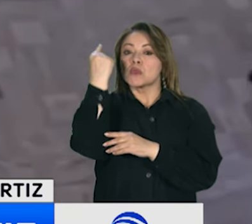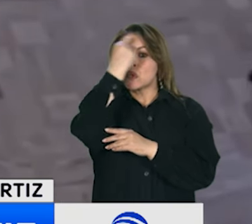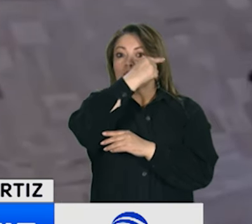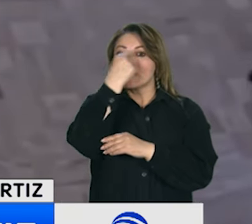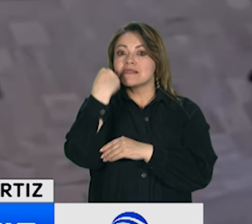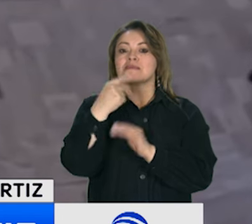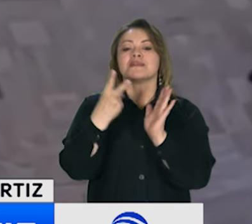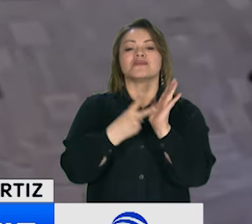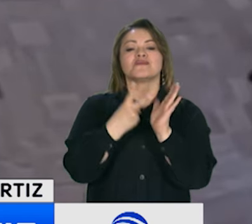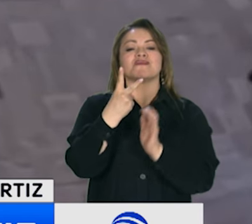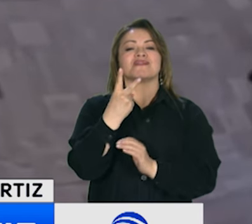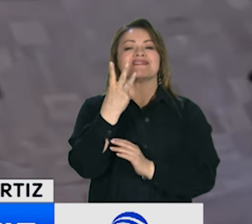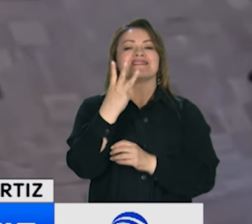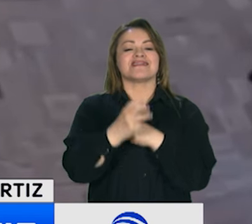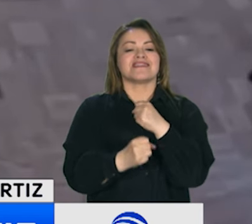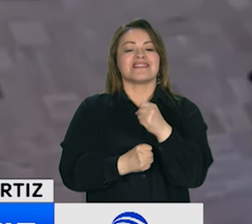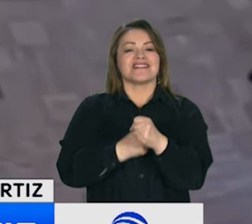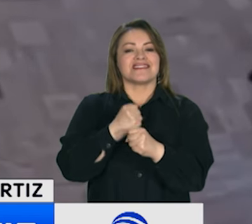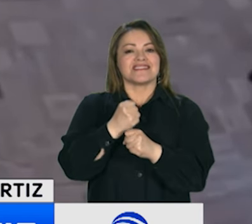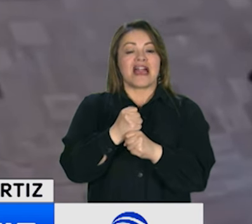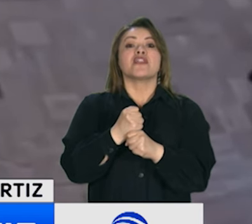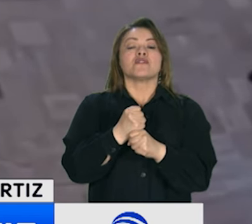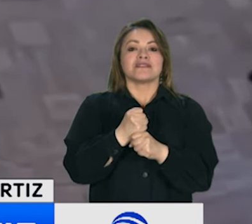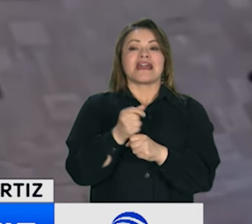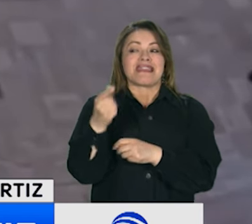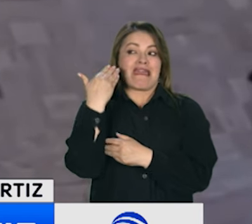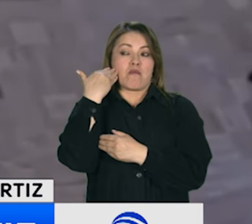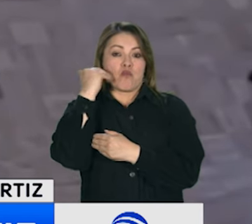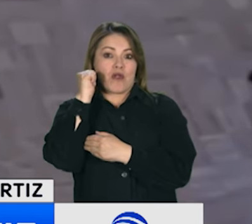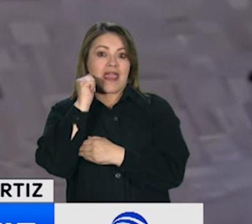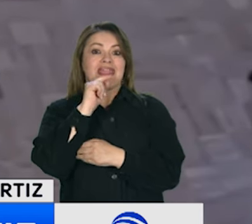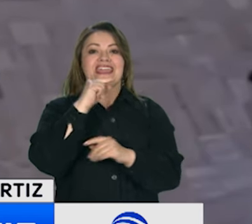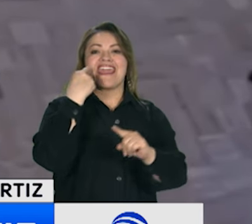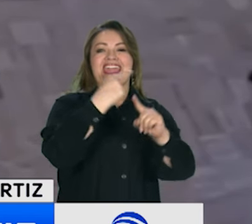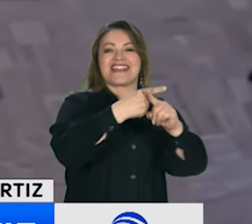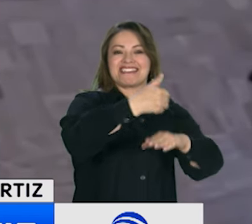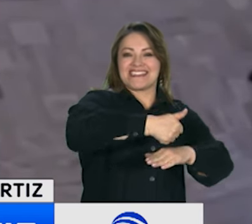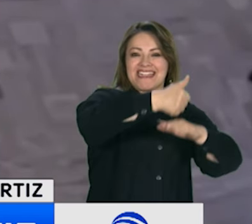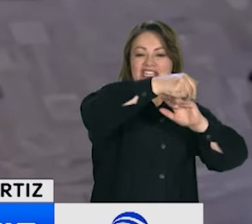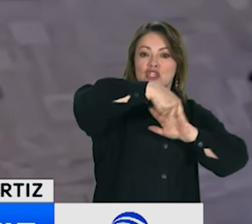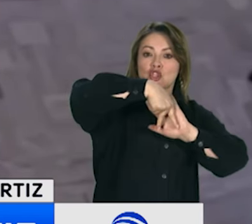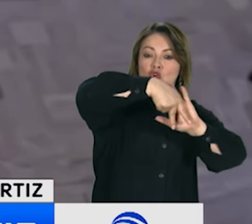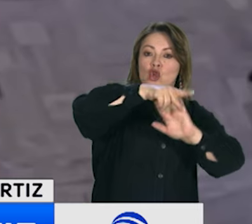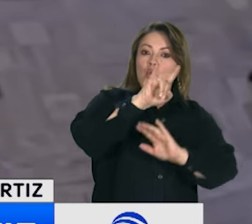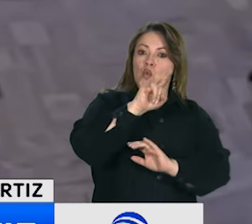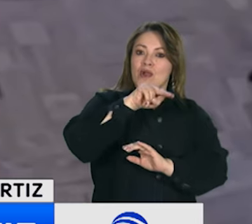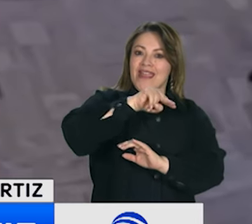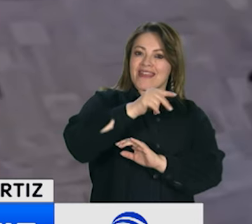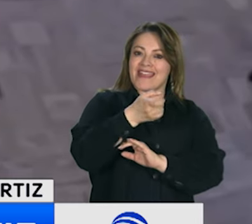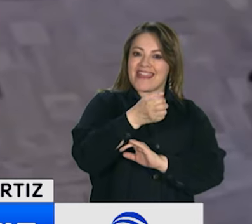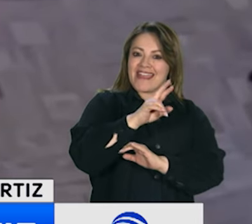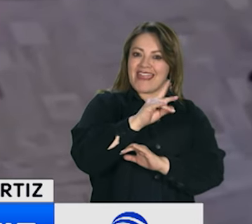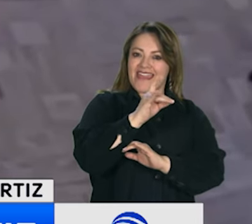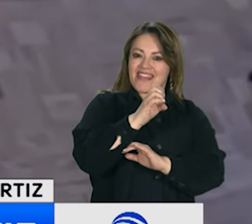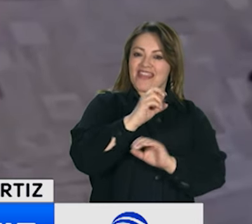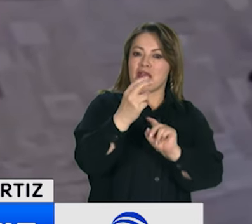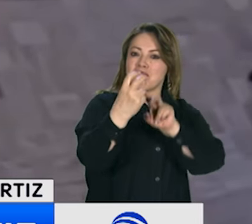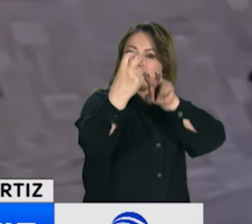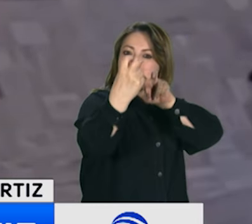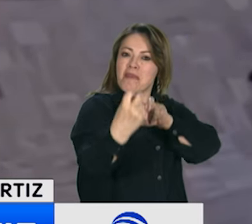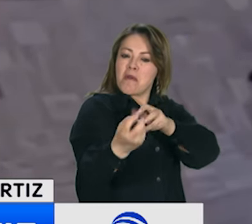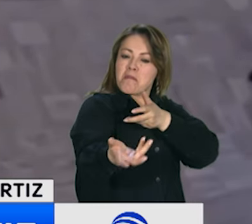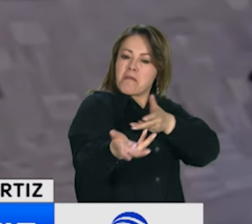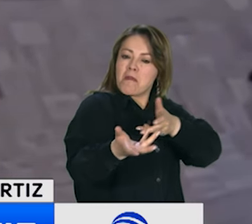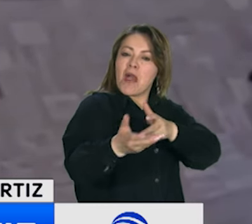2023 se encontraron Ortiz y el exdirector de la Unidad Nacional para la Gestión del Riesgo de Desastres, Olmedo López, en Casa de